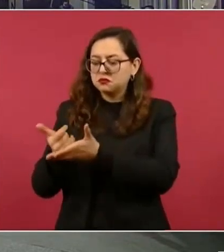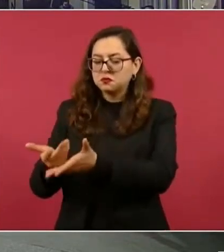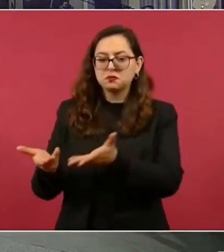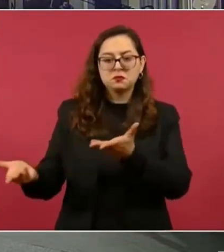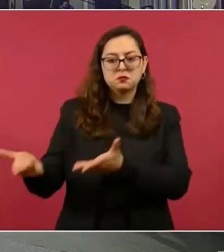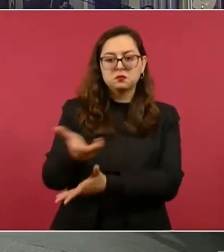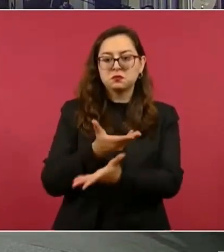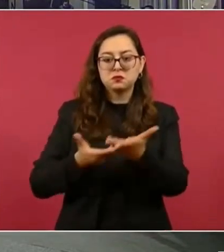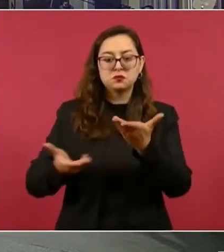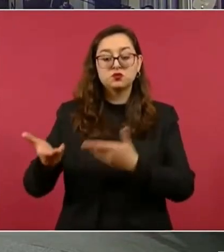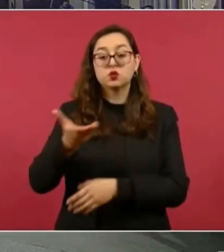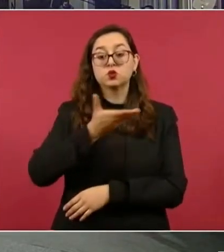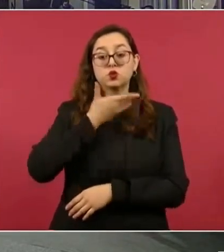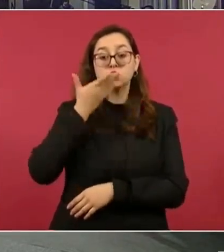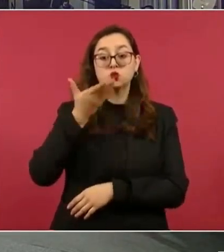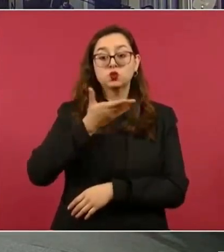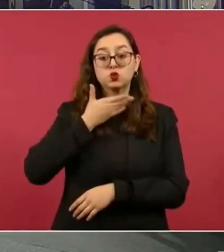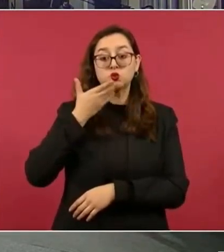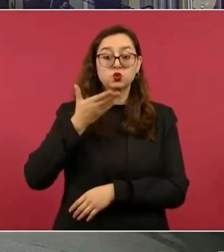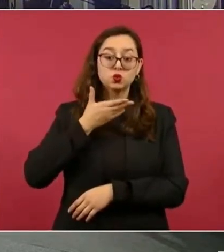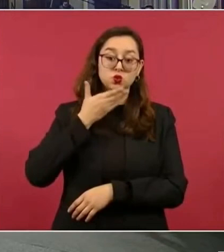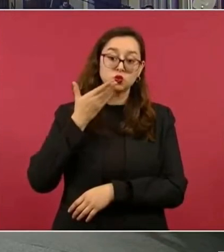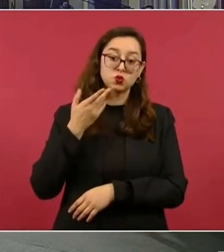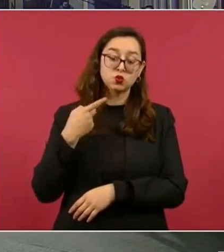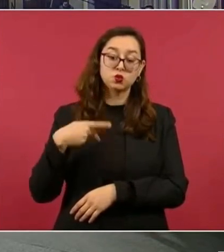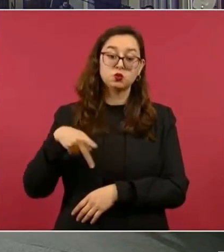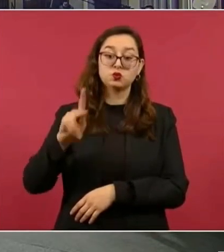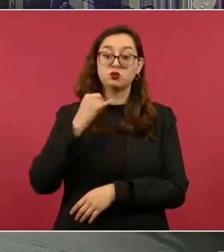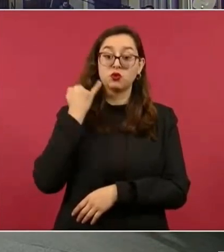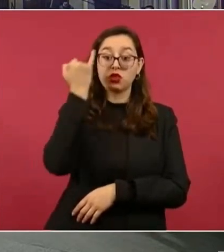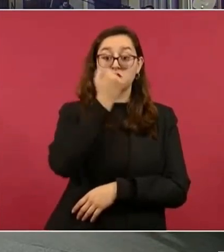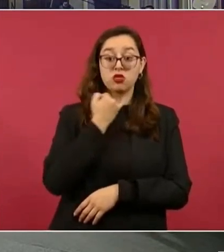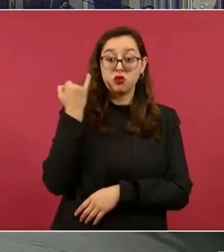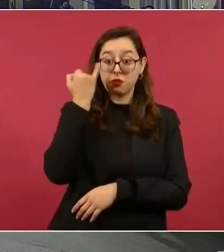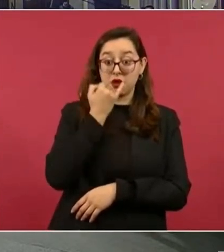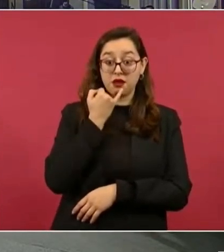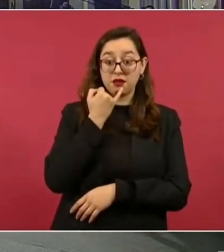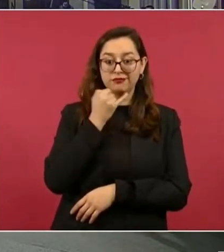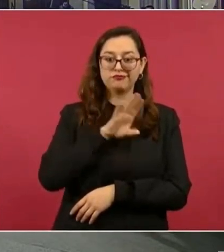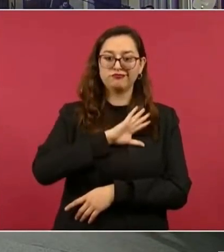pero no hablaban zapoteco.